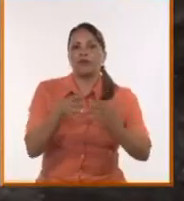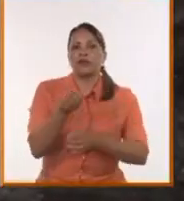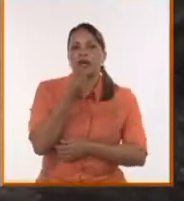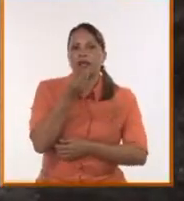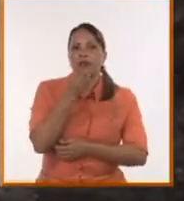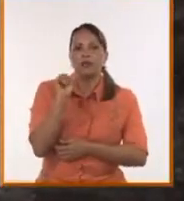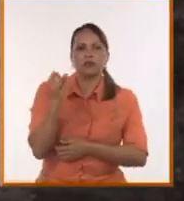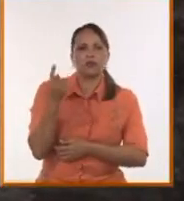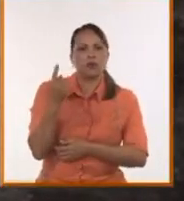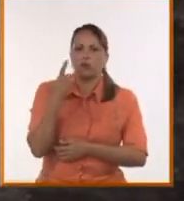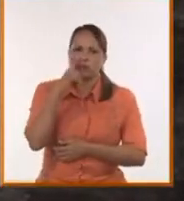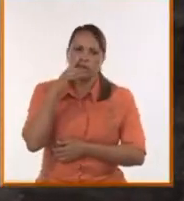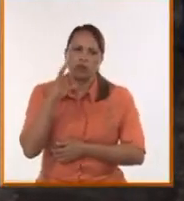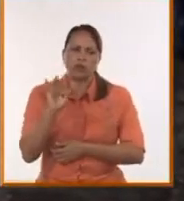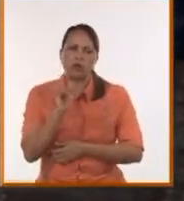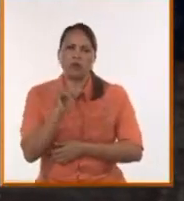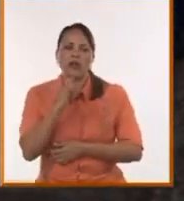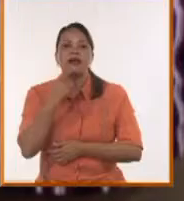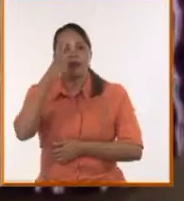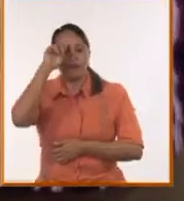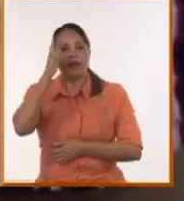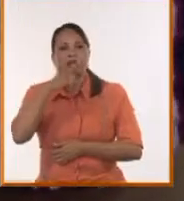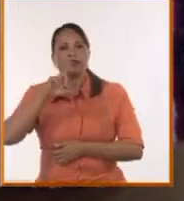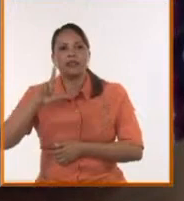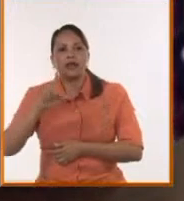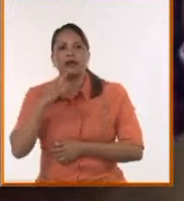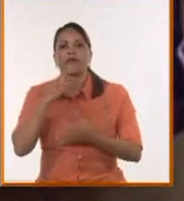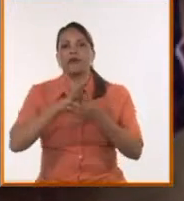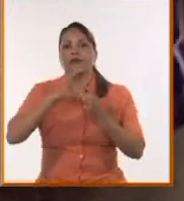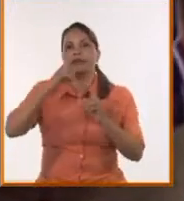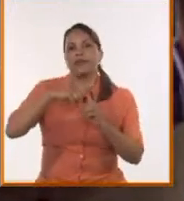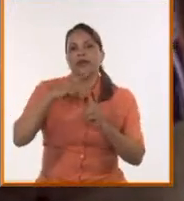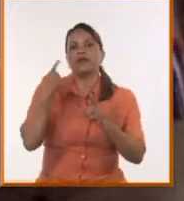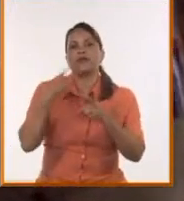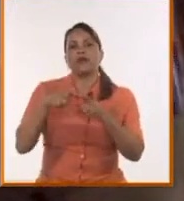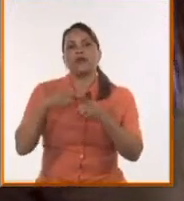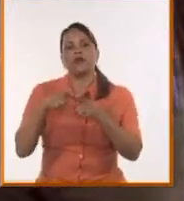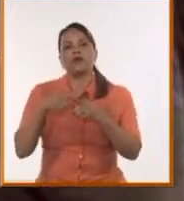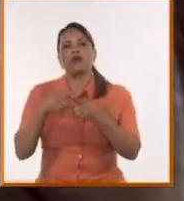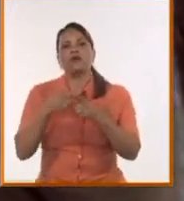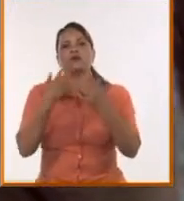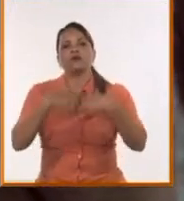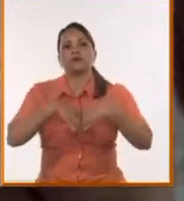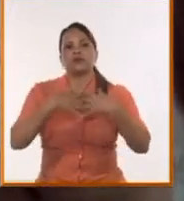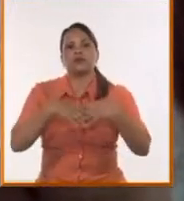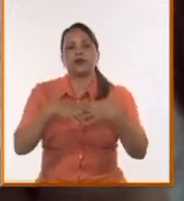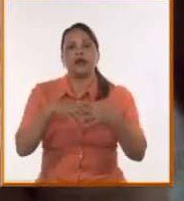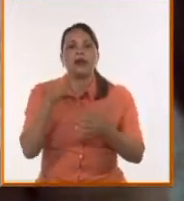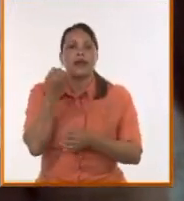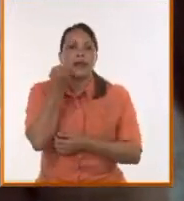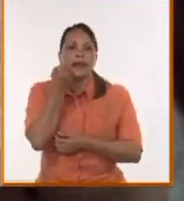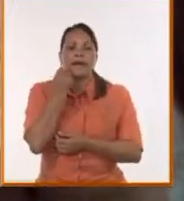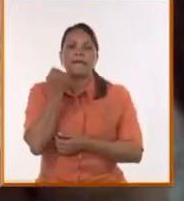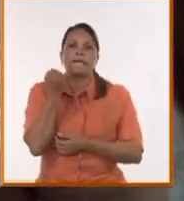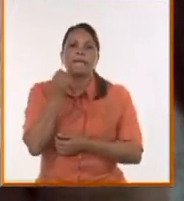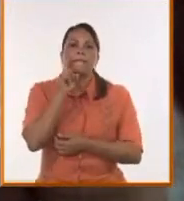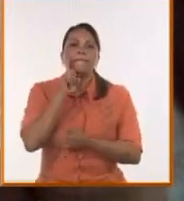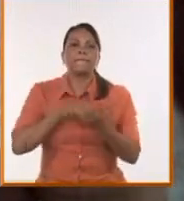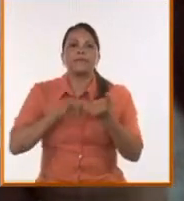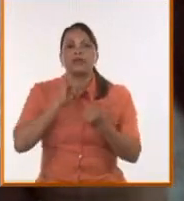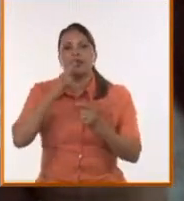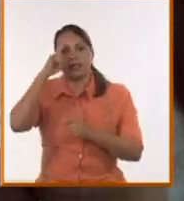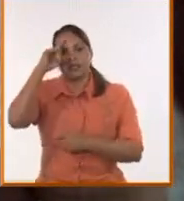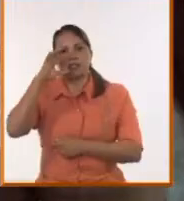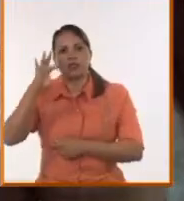El Salvador y parte de Guantánamo, sino que también sus residuos son procesados, como pienso criollo, en otra cooperativa cercana.